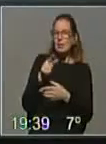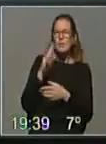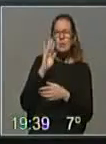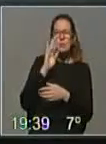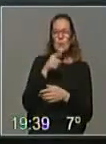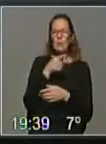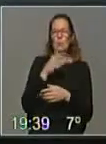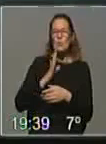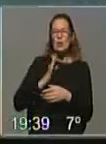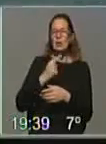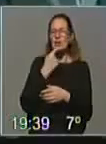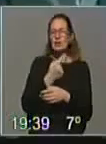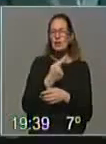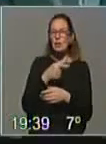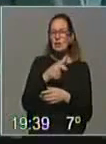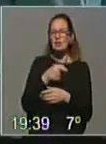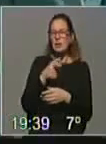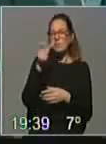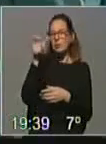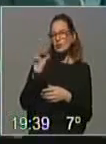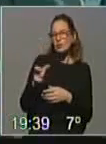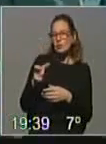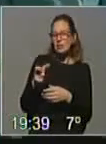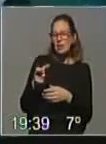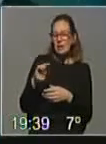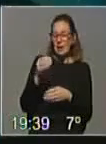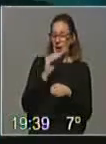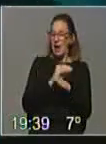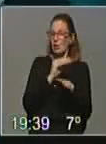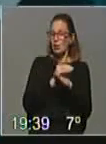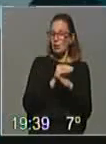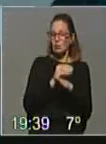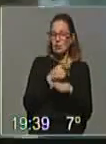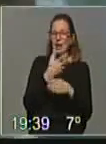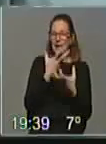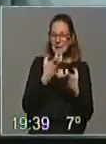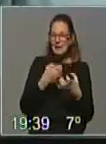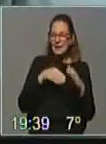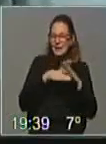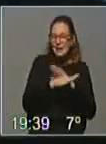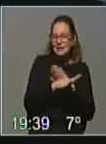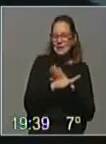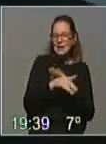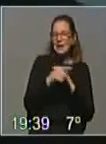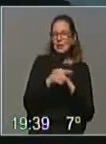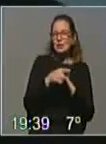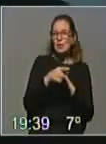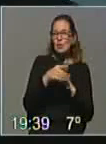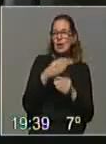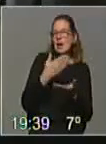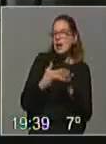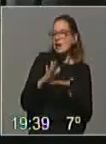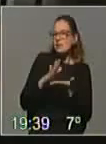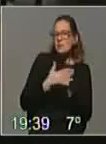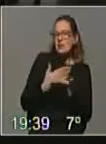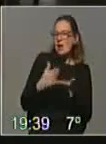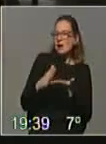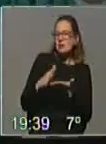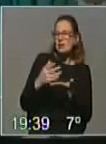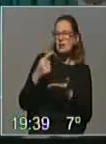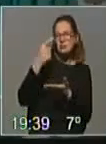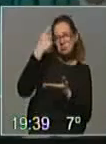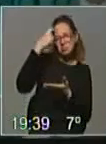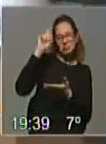garantizar la participación de esta población en el ámbito cultural, lo único que se debe hacer es eliminar los prejuicios.